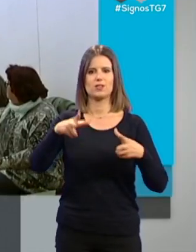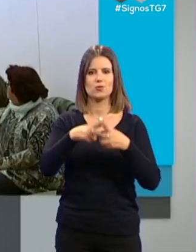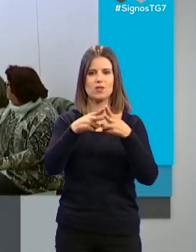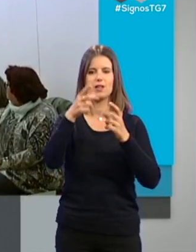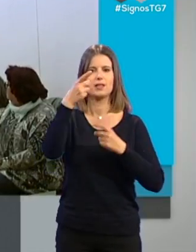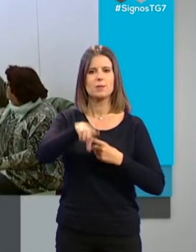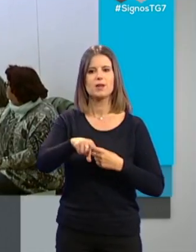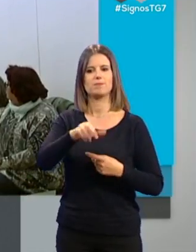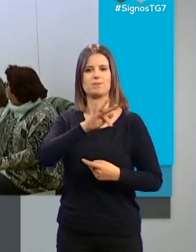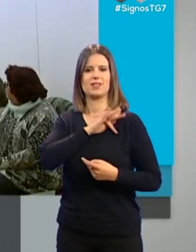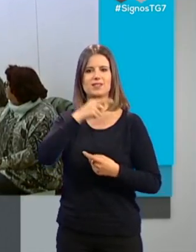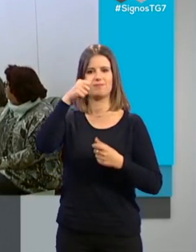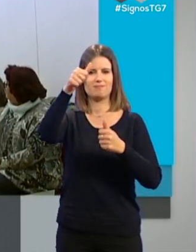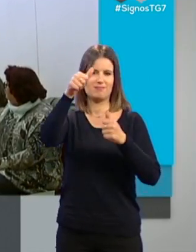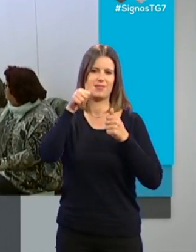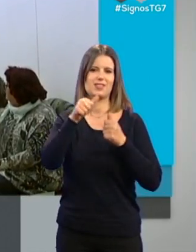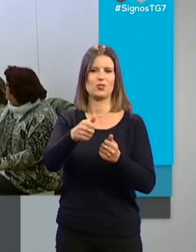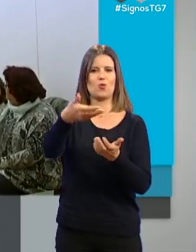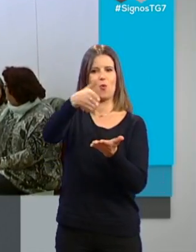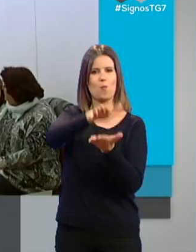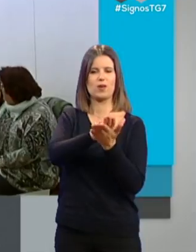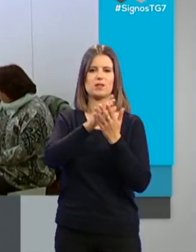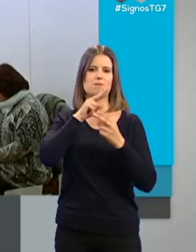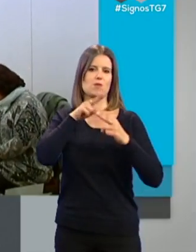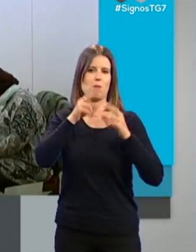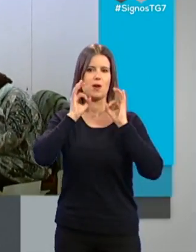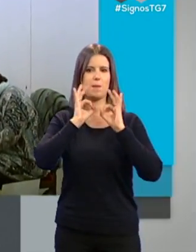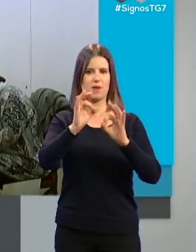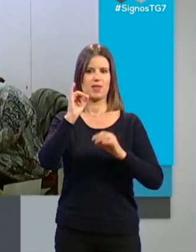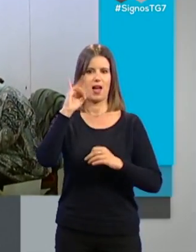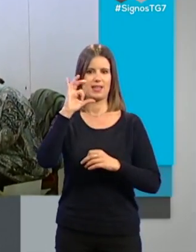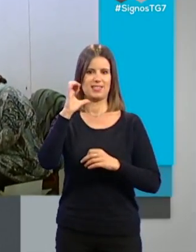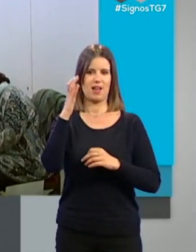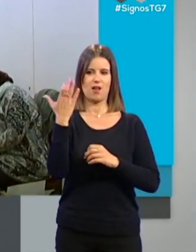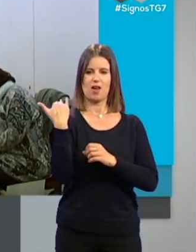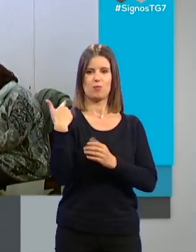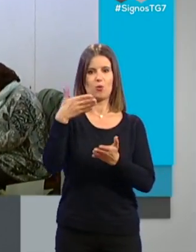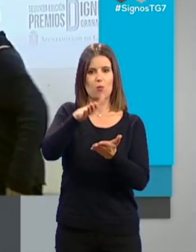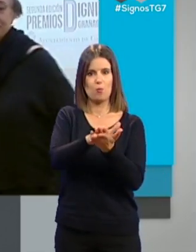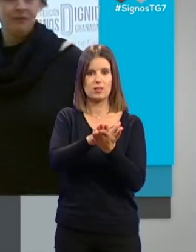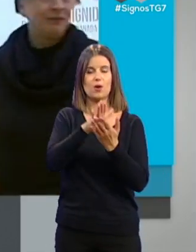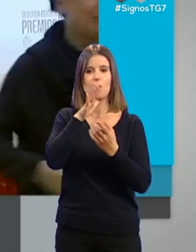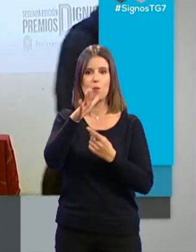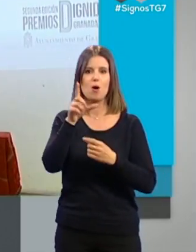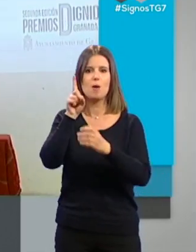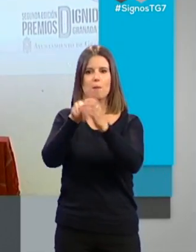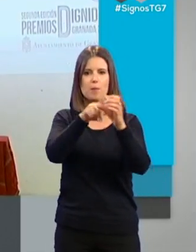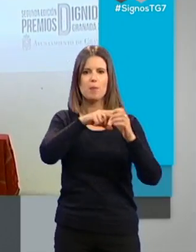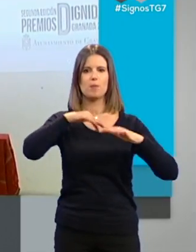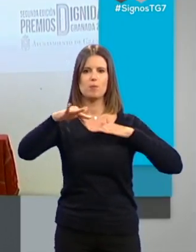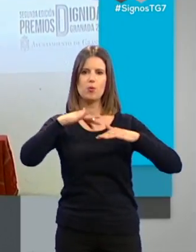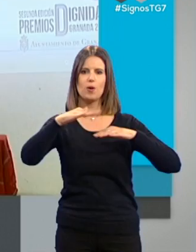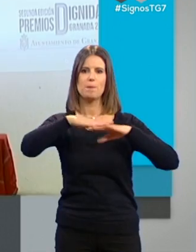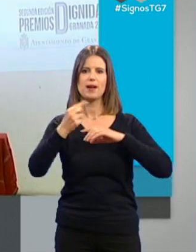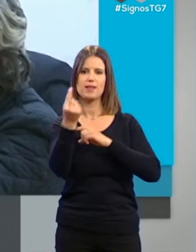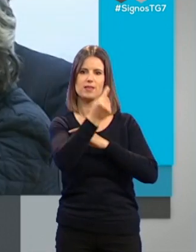vez se ha otorgado a título póstumo una mención especial a Isabel Atienda Cabezas, fallecida recientemente, por su participación activa en el